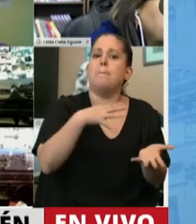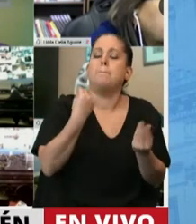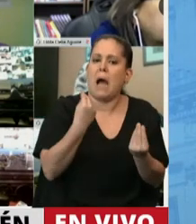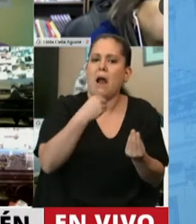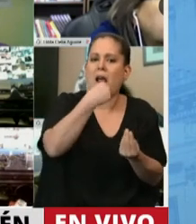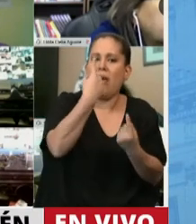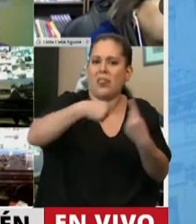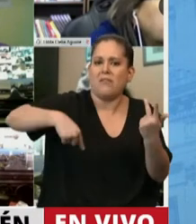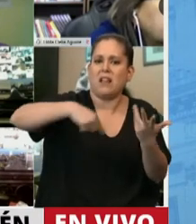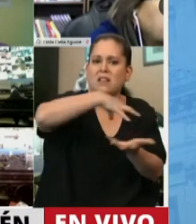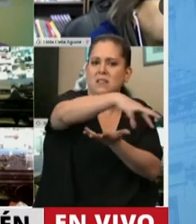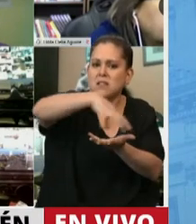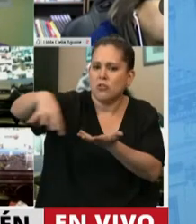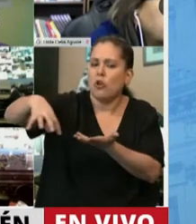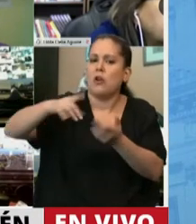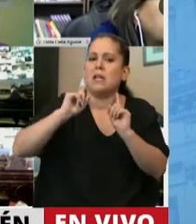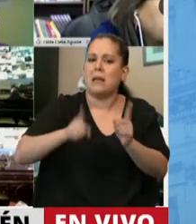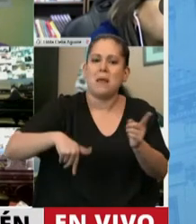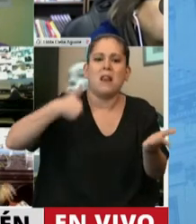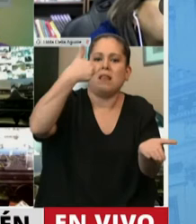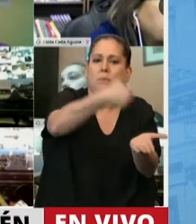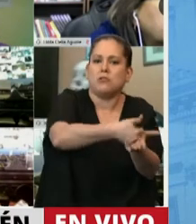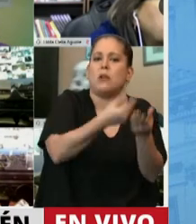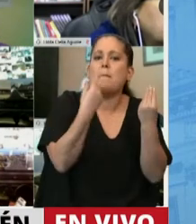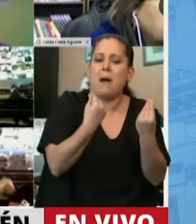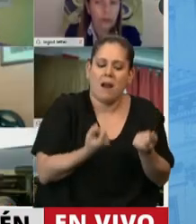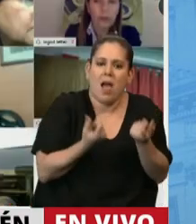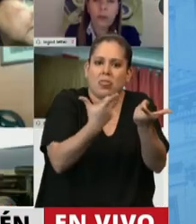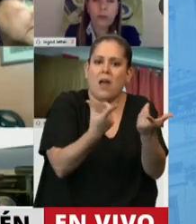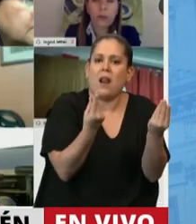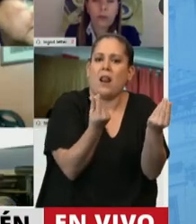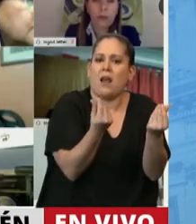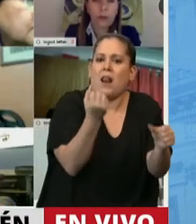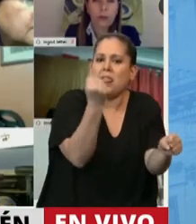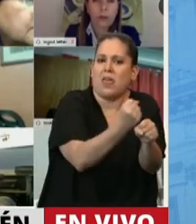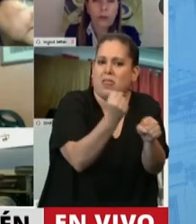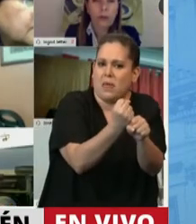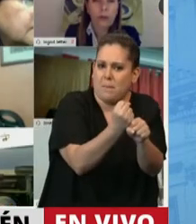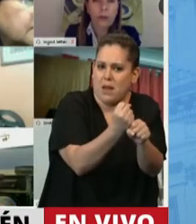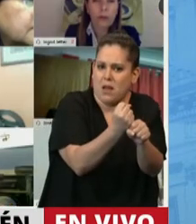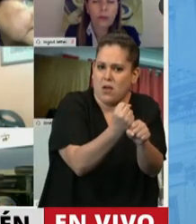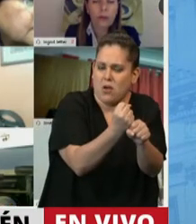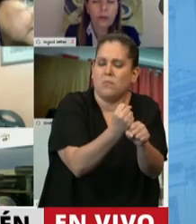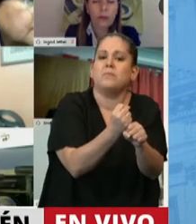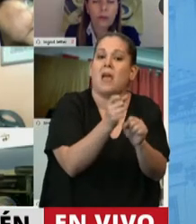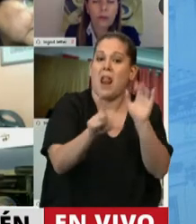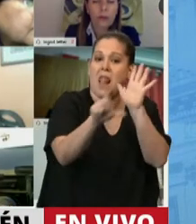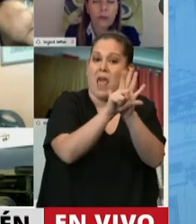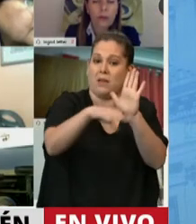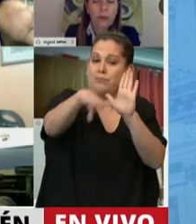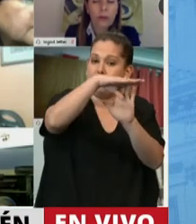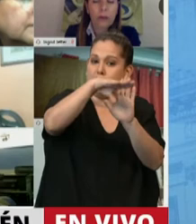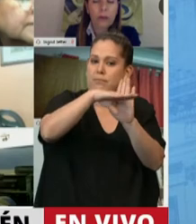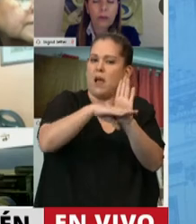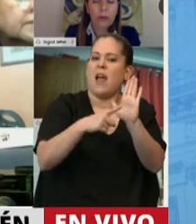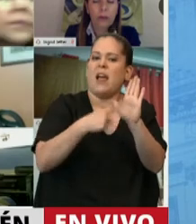fomento de nuevas inversiones en industrias que generan empleos de calidad. Entre los puntos de esta clave de la ley está